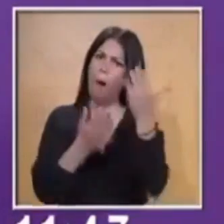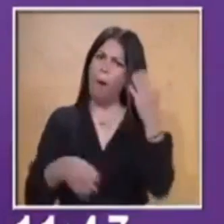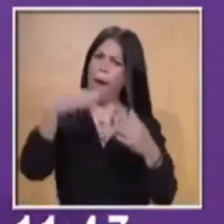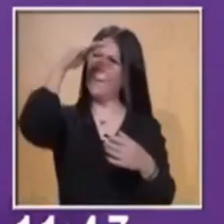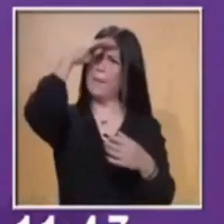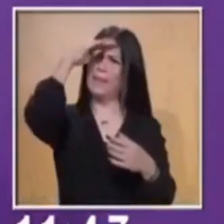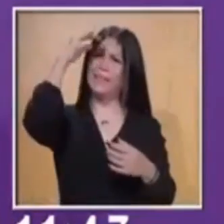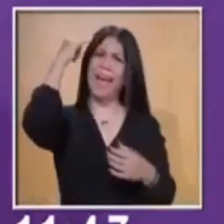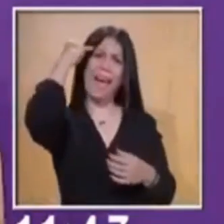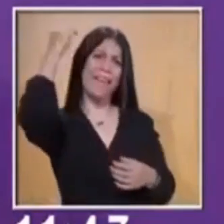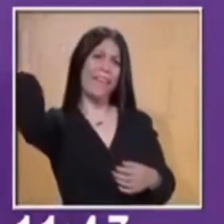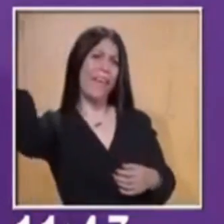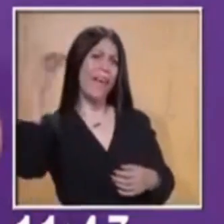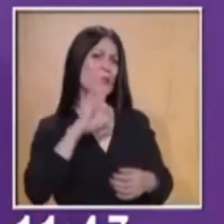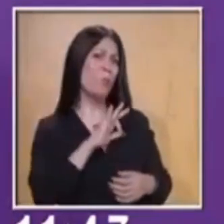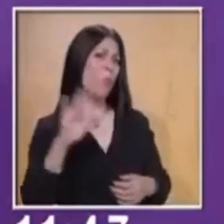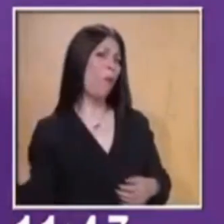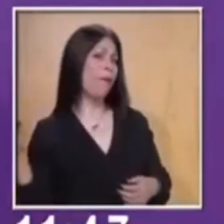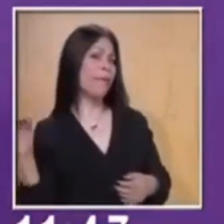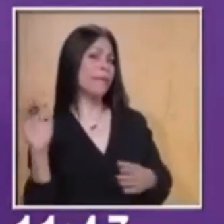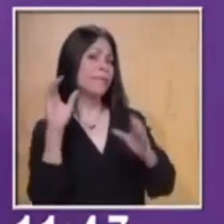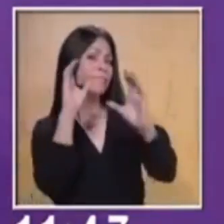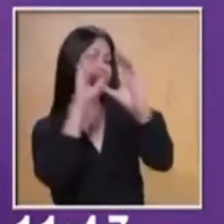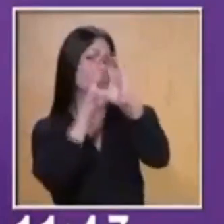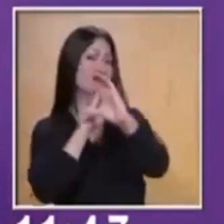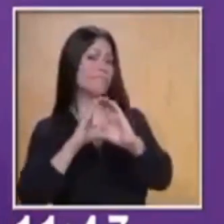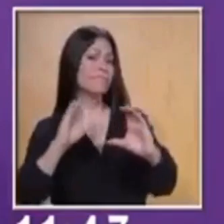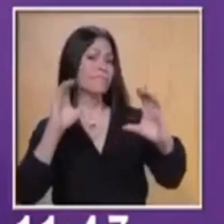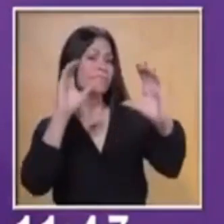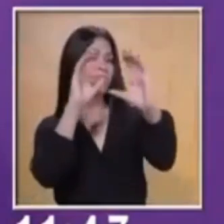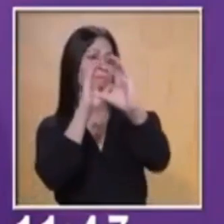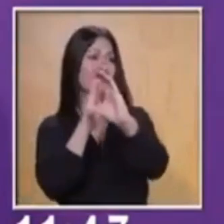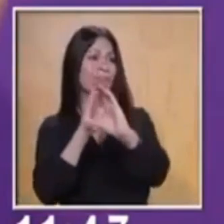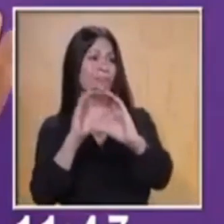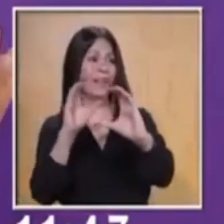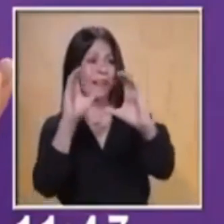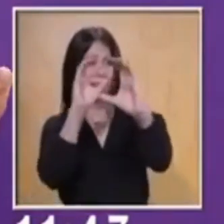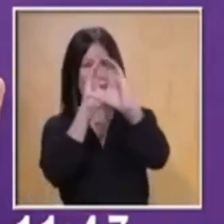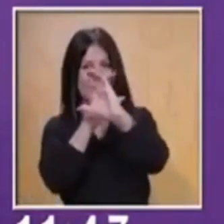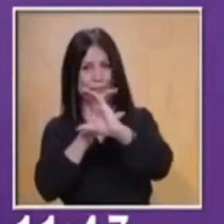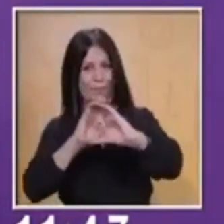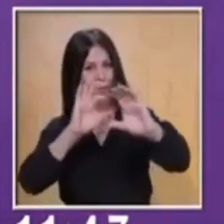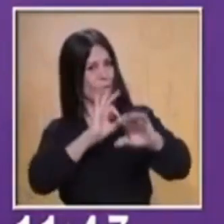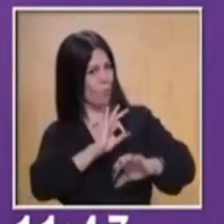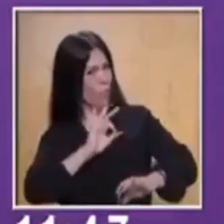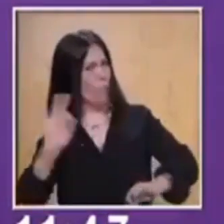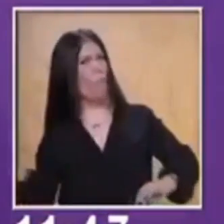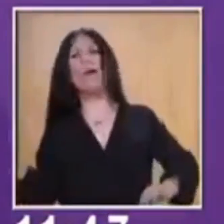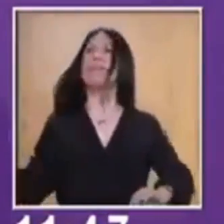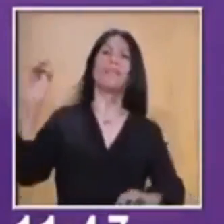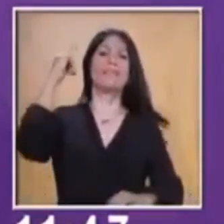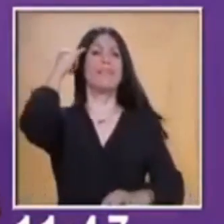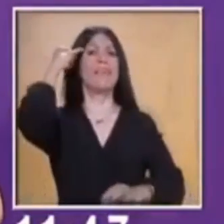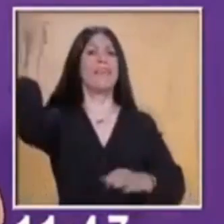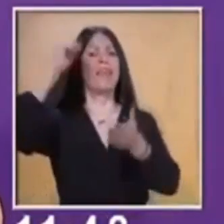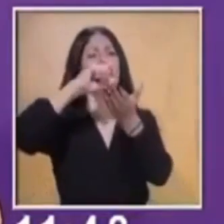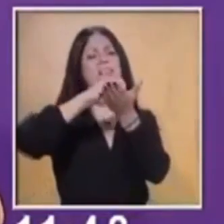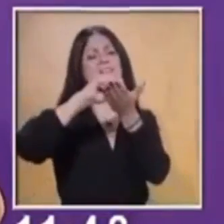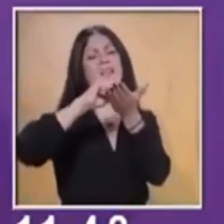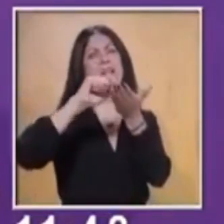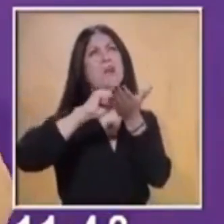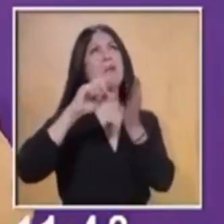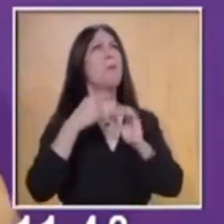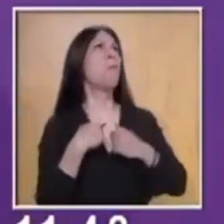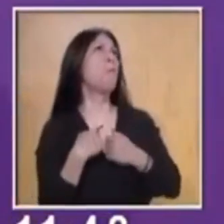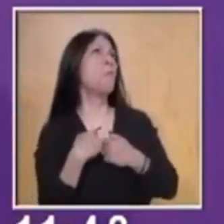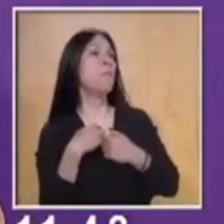televisión? Hay palabras que podemos usar para ir componiendo una cancioncita. Como ven, hay unas frasecitas que yo